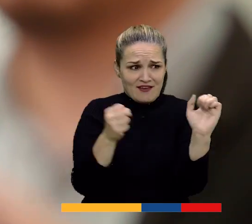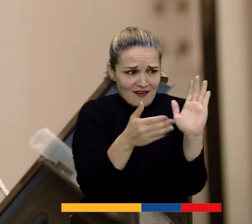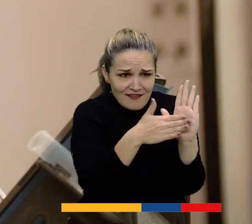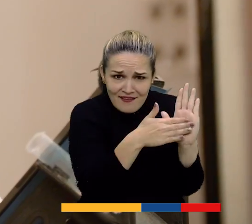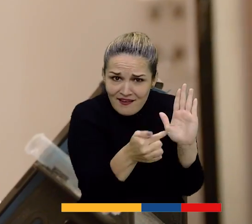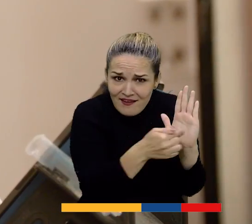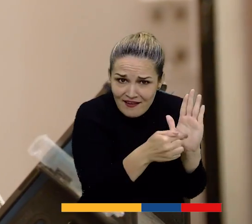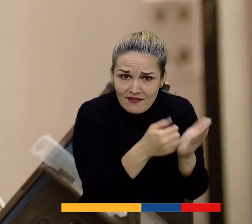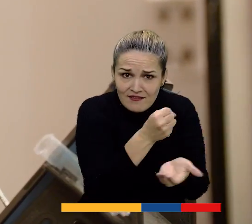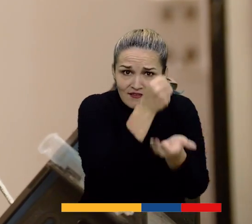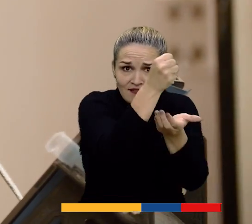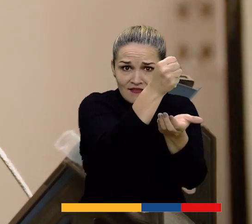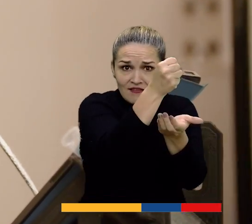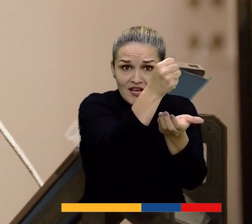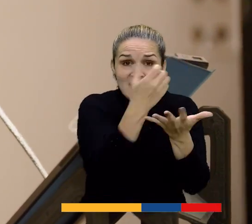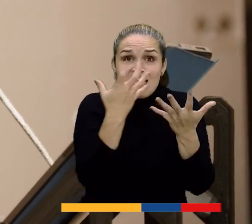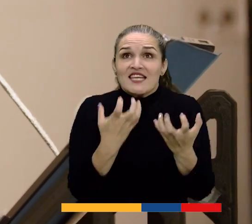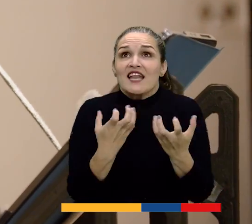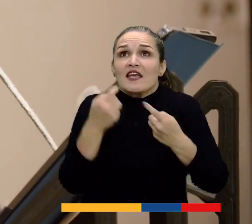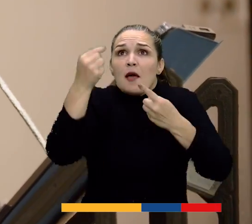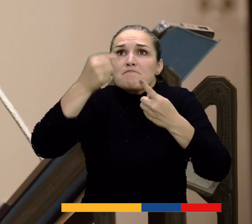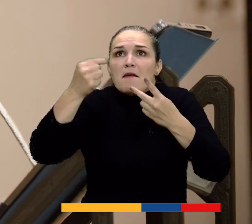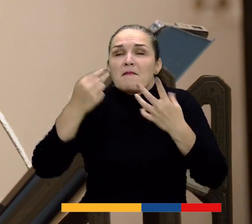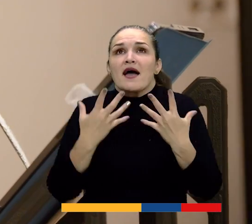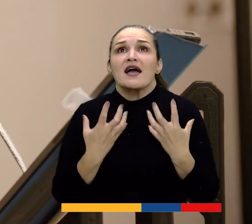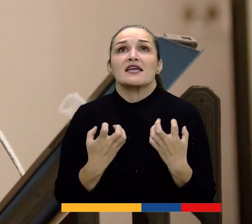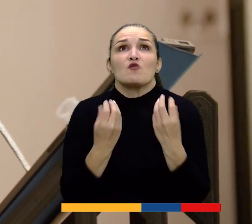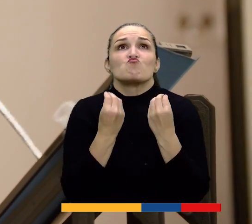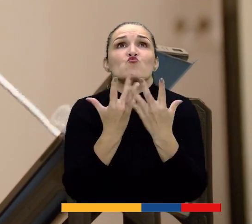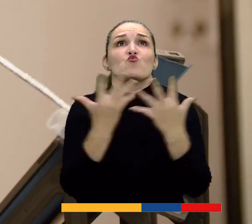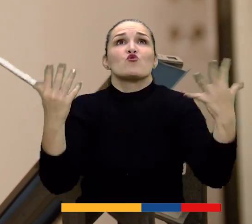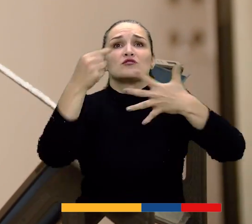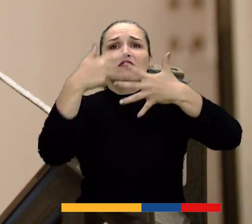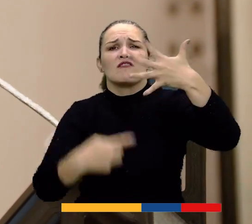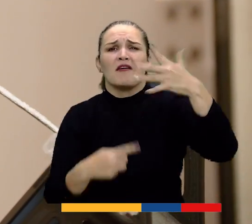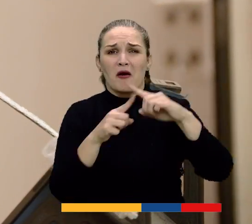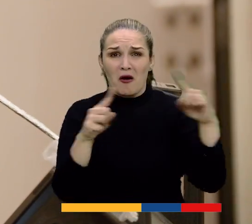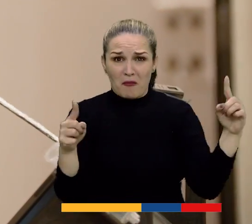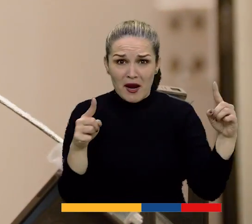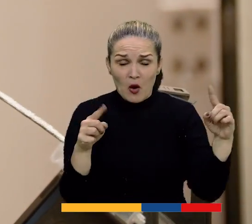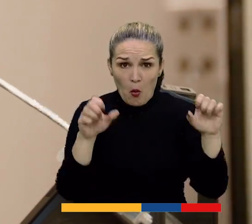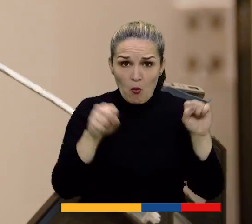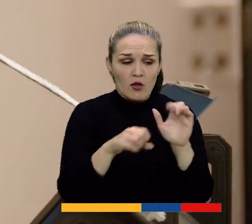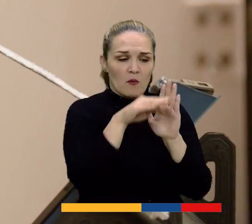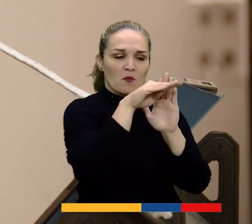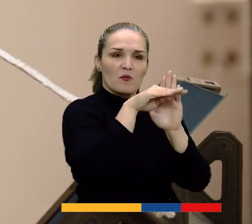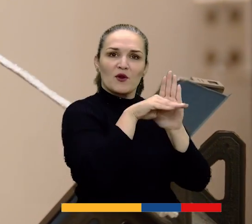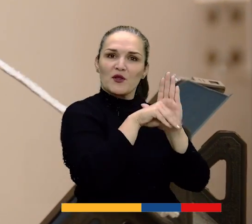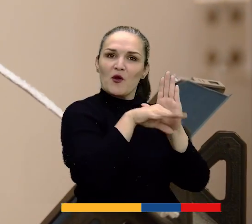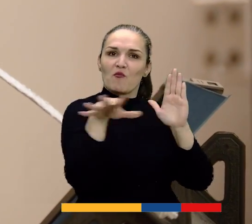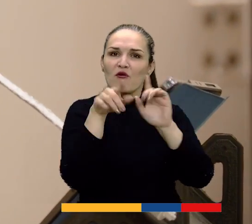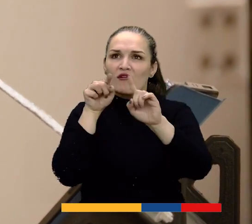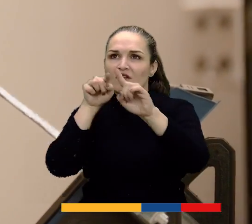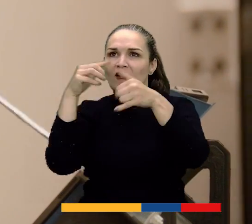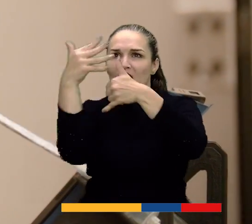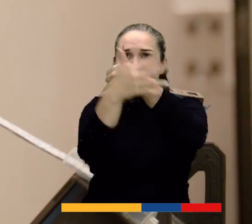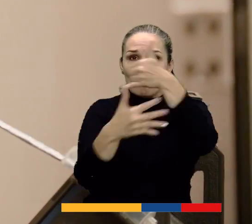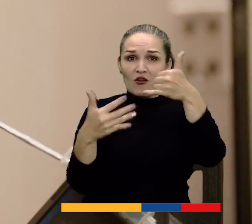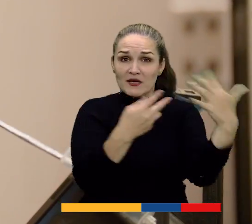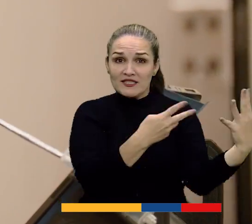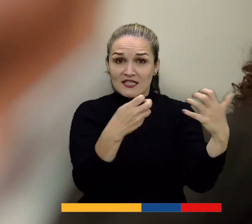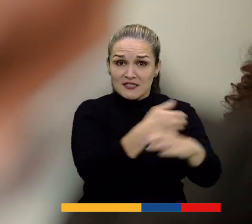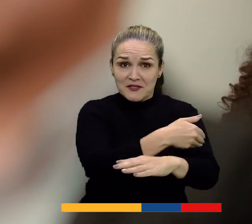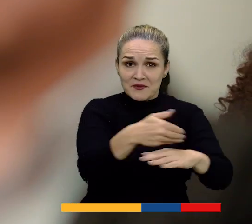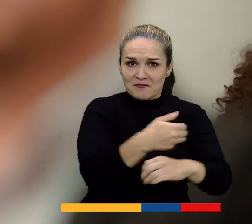país. Entonces, con ese presupuesto, aunque quiera hacer mucho, pues díganme, ¿ustedes qué se hace en una política